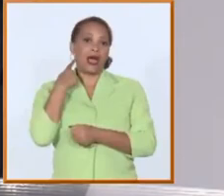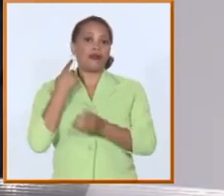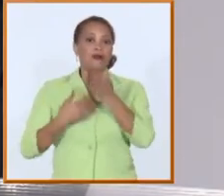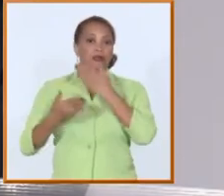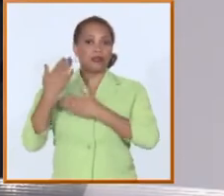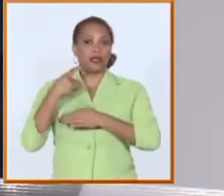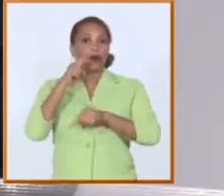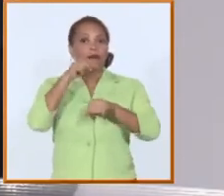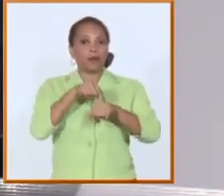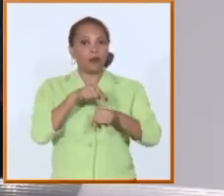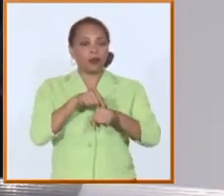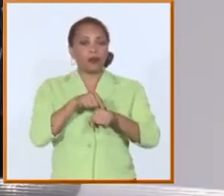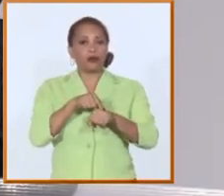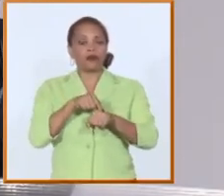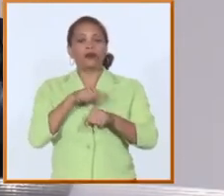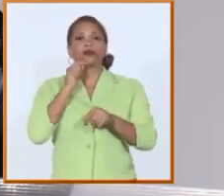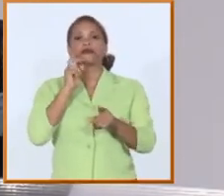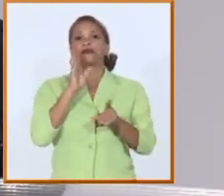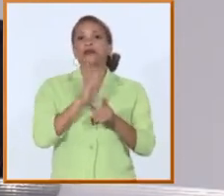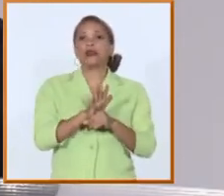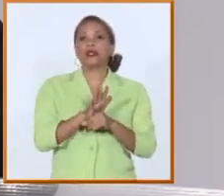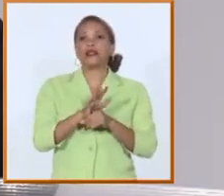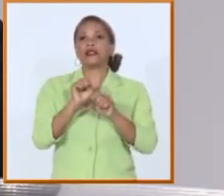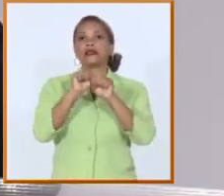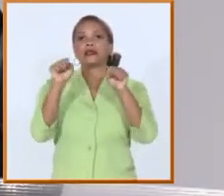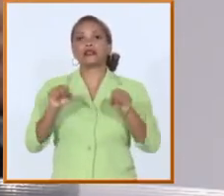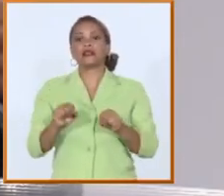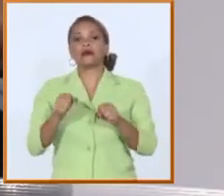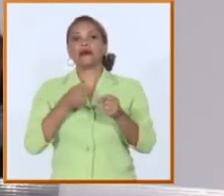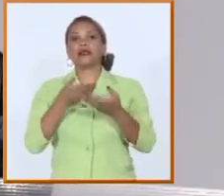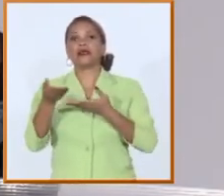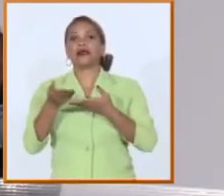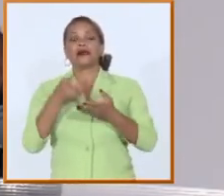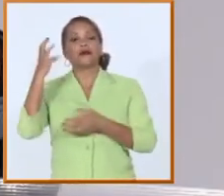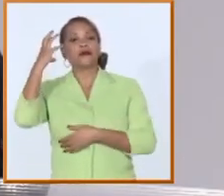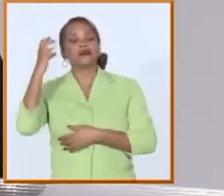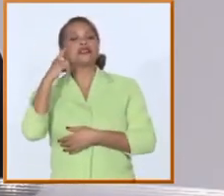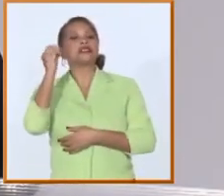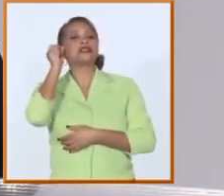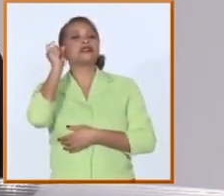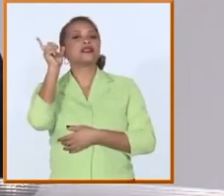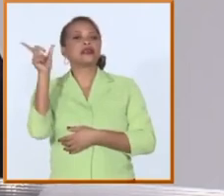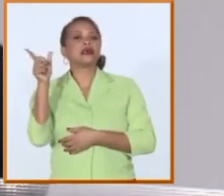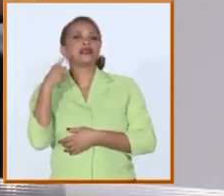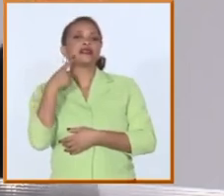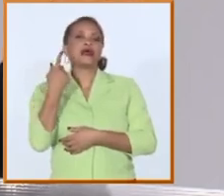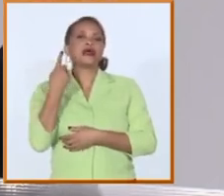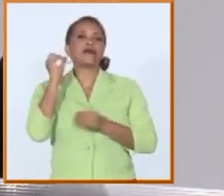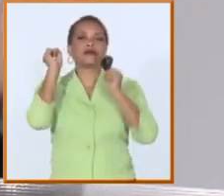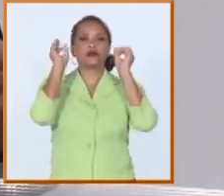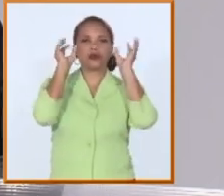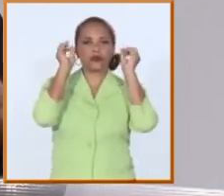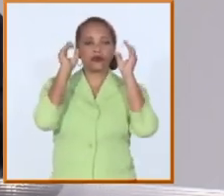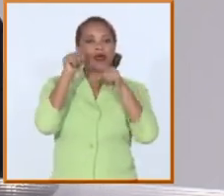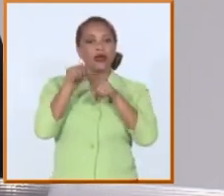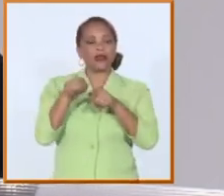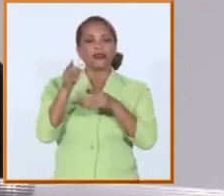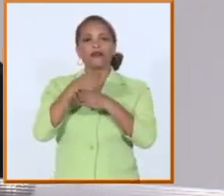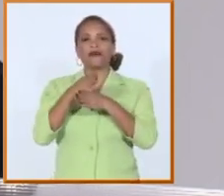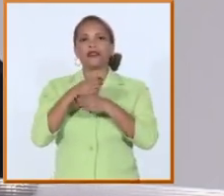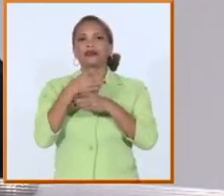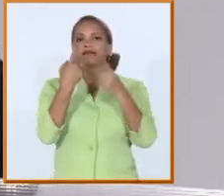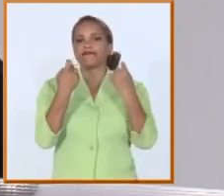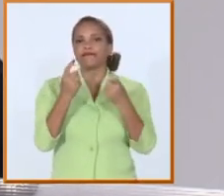el momento en que se adopta el sistema de gestión de gobierno basado en ciencia e innovación aparece un grupo de necesidades en los